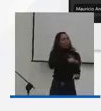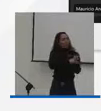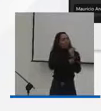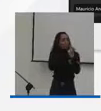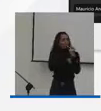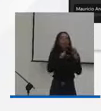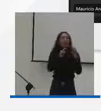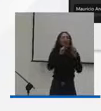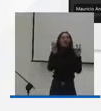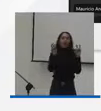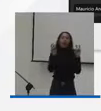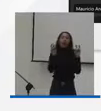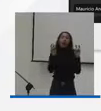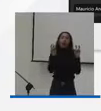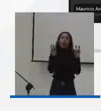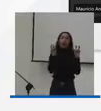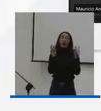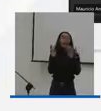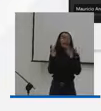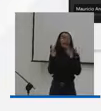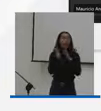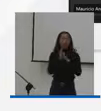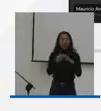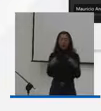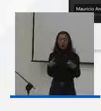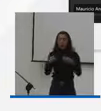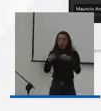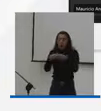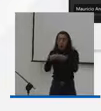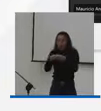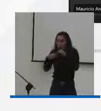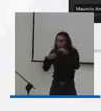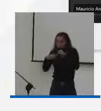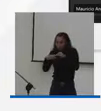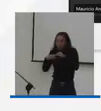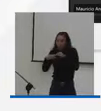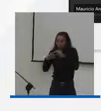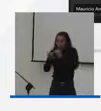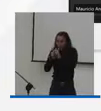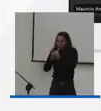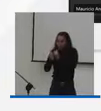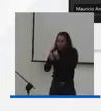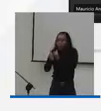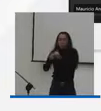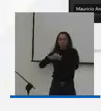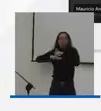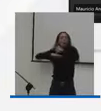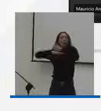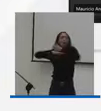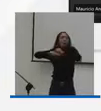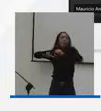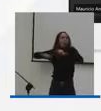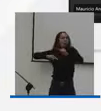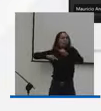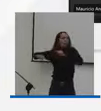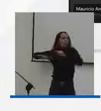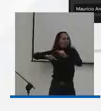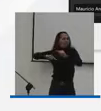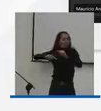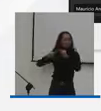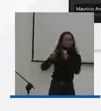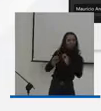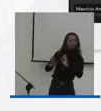relacionado con la idoneidad de los integrantes de los órganos de los órganos de administración de los organismos deportivos en donde